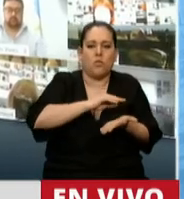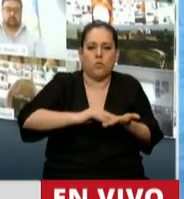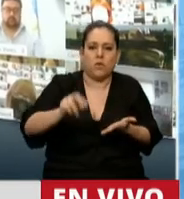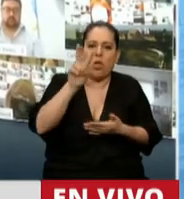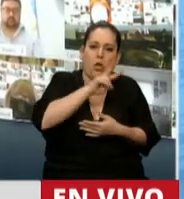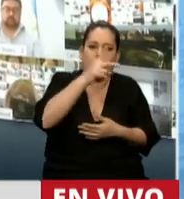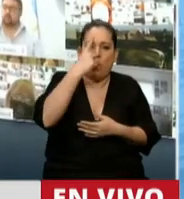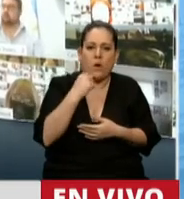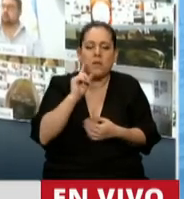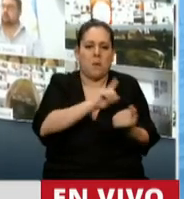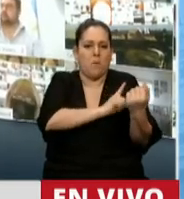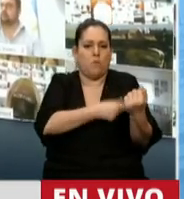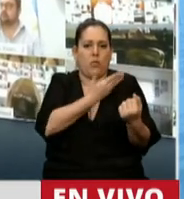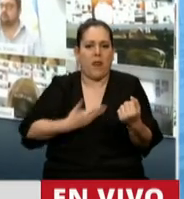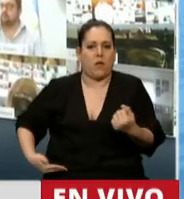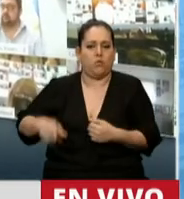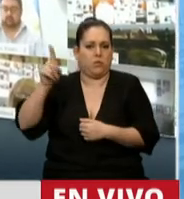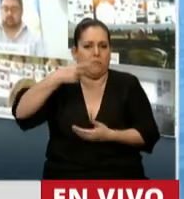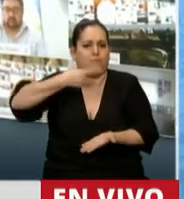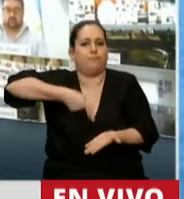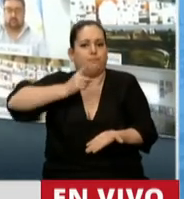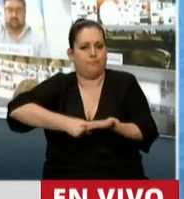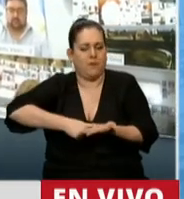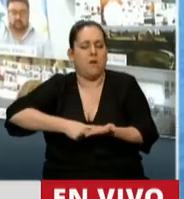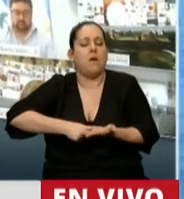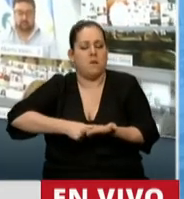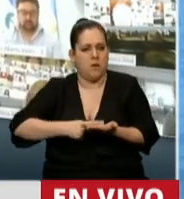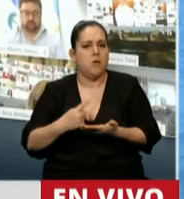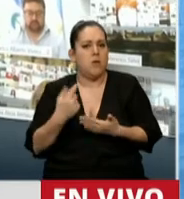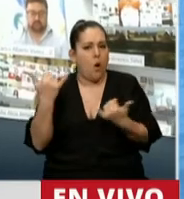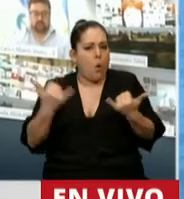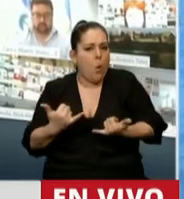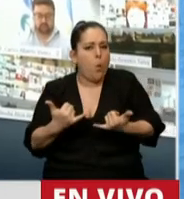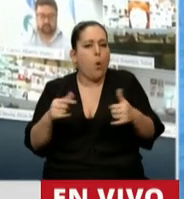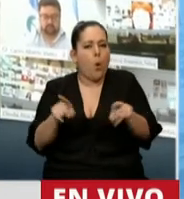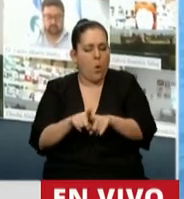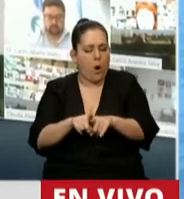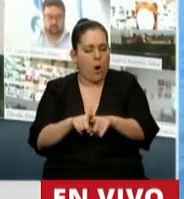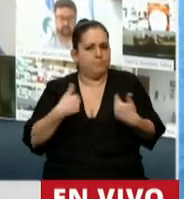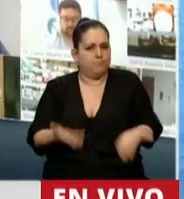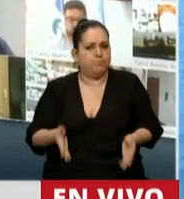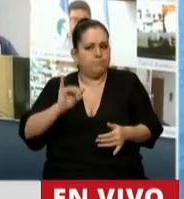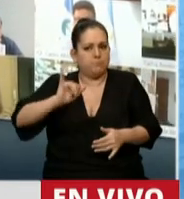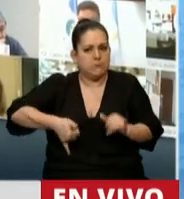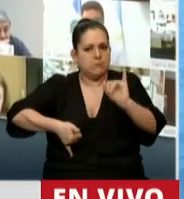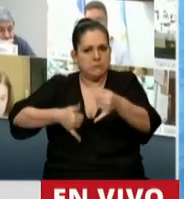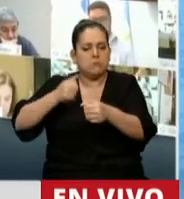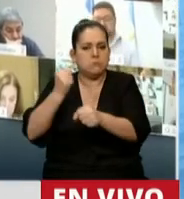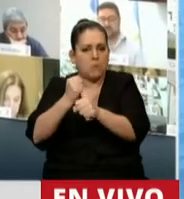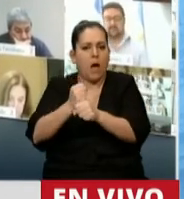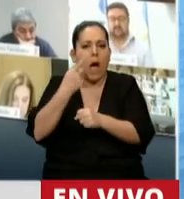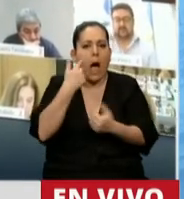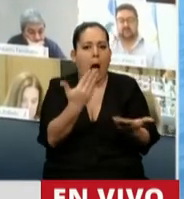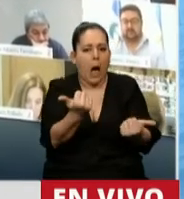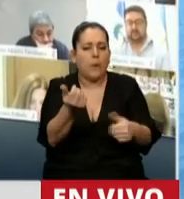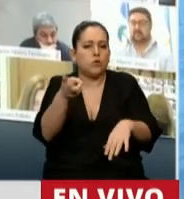pero también del Poder Ejecutivo Nacional. Y hubo una gran apertura para trabajar, incorporar y reconocer pedidos, sugerencias y